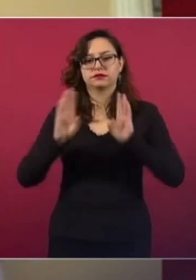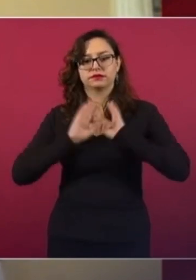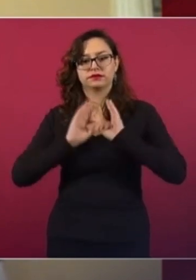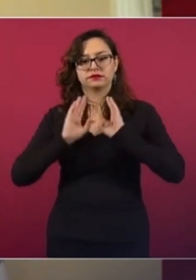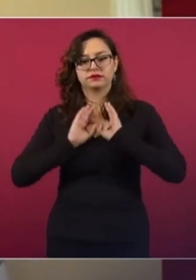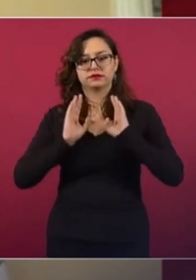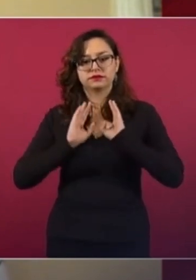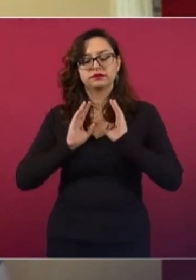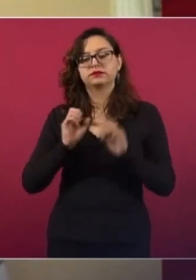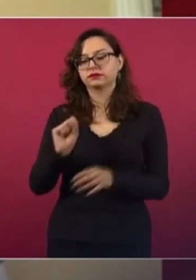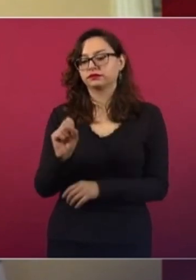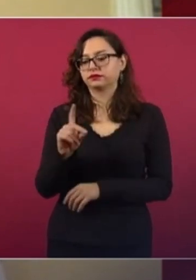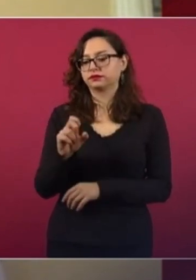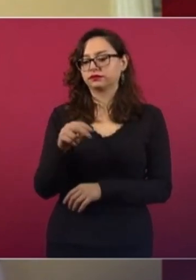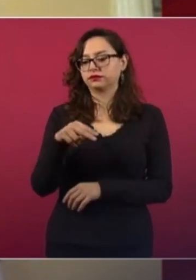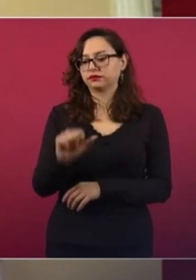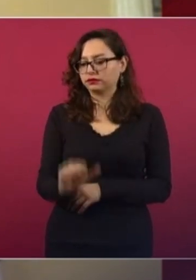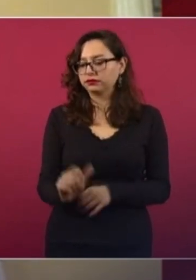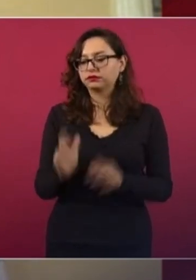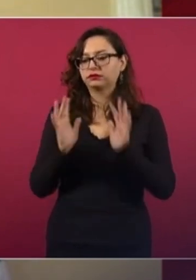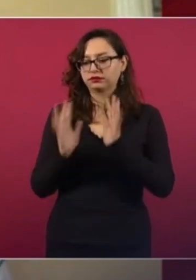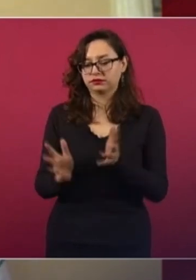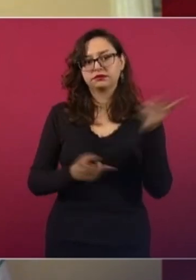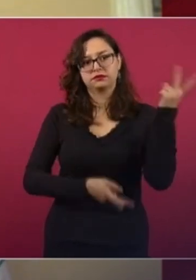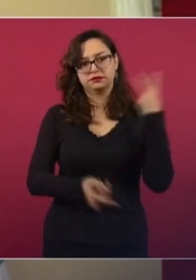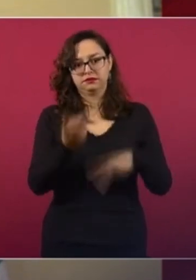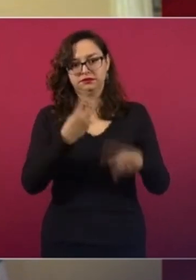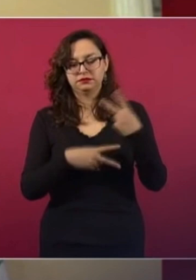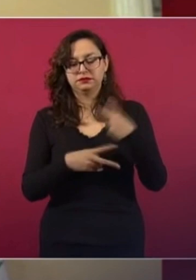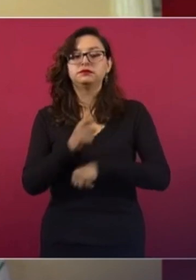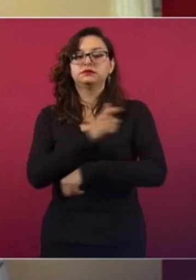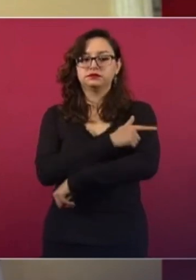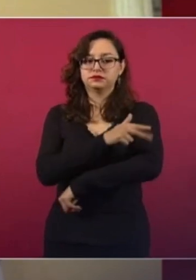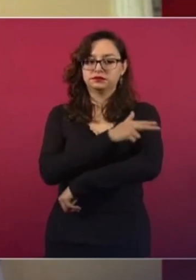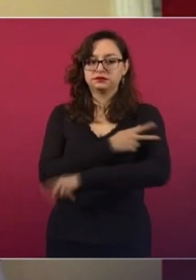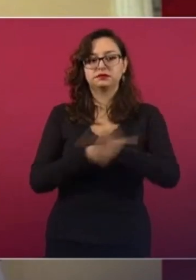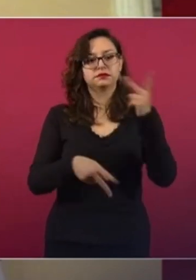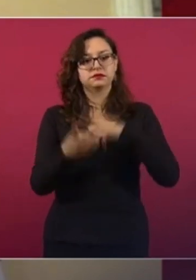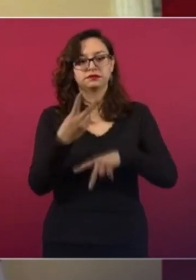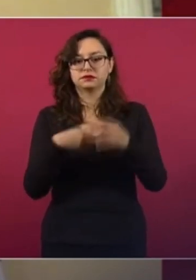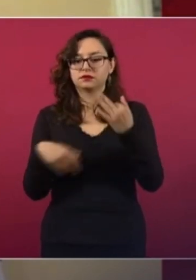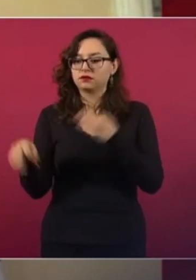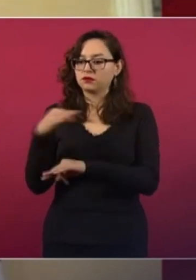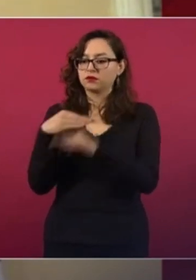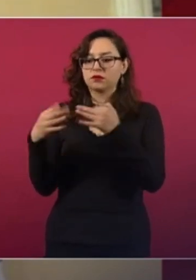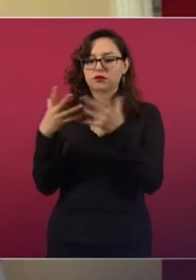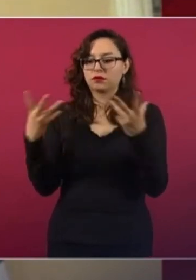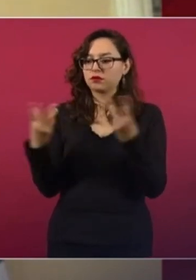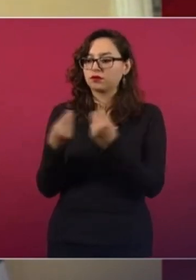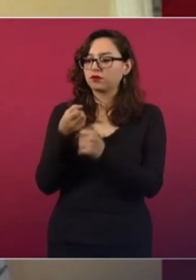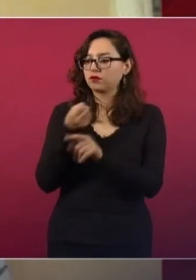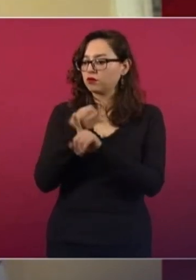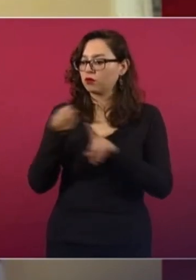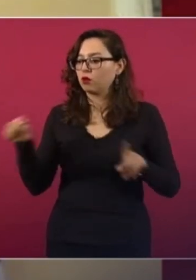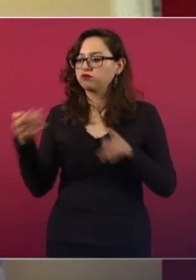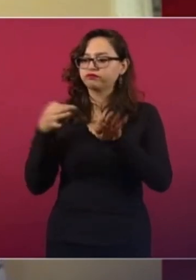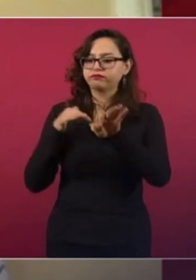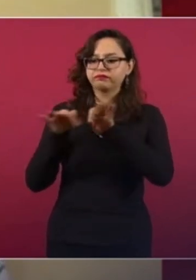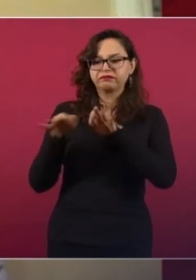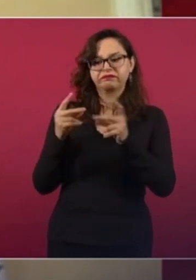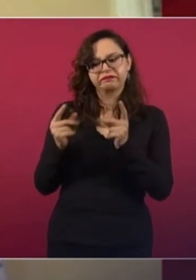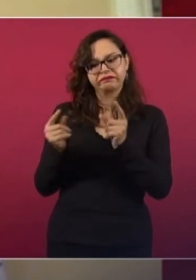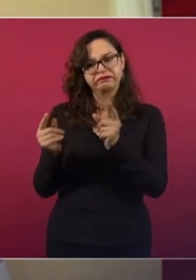encabezado por la Sedena. Asimismo está la Guardia Nacional, todos de una manera muy coordinada, trabajando